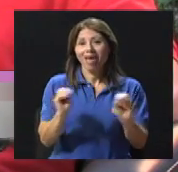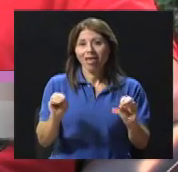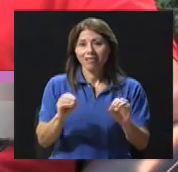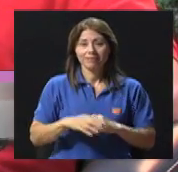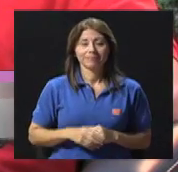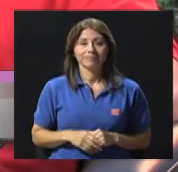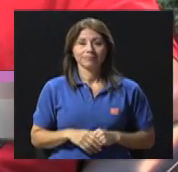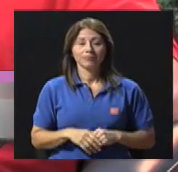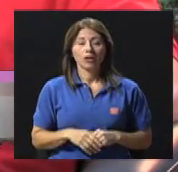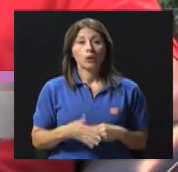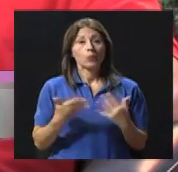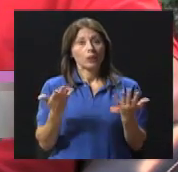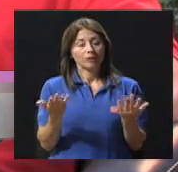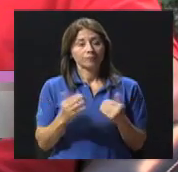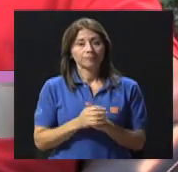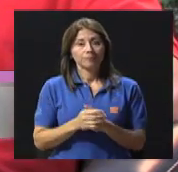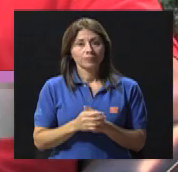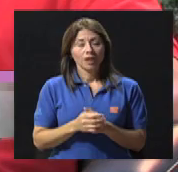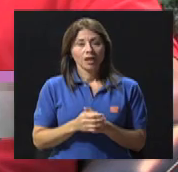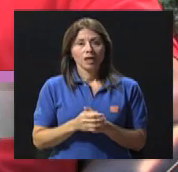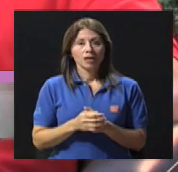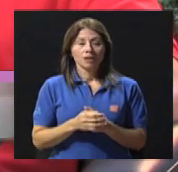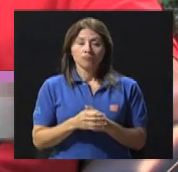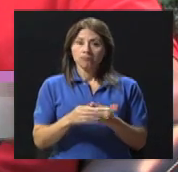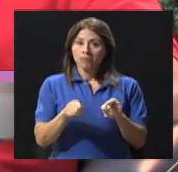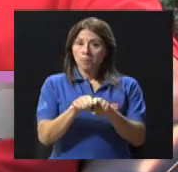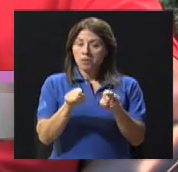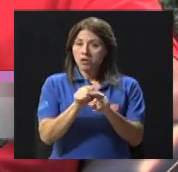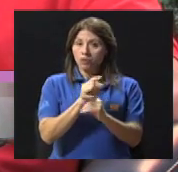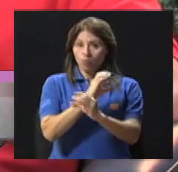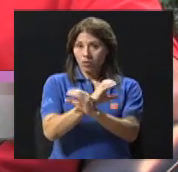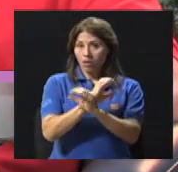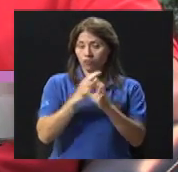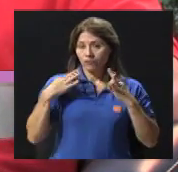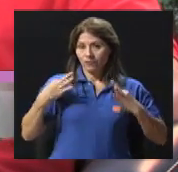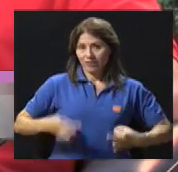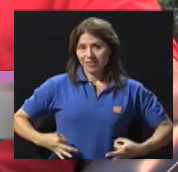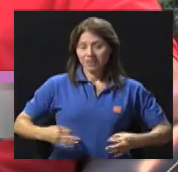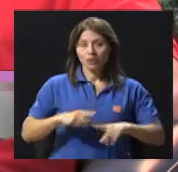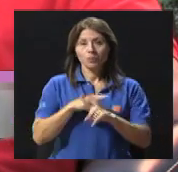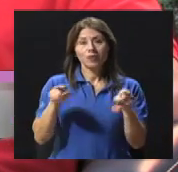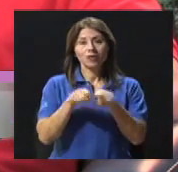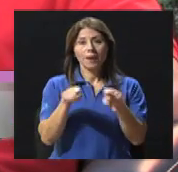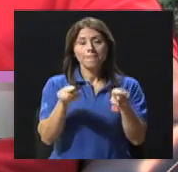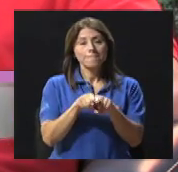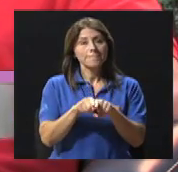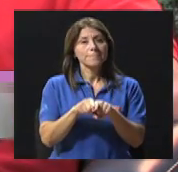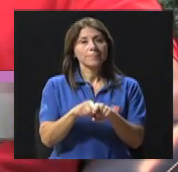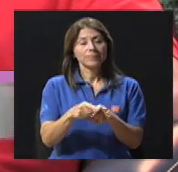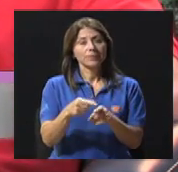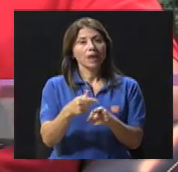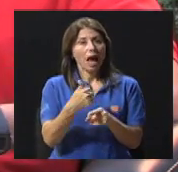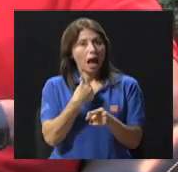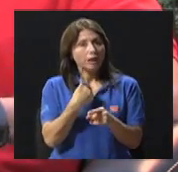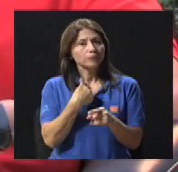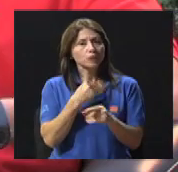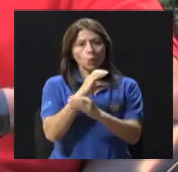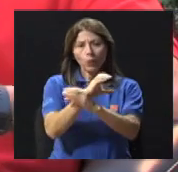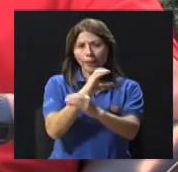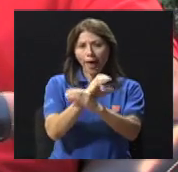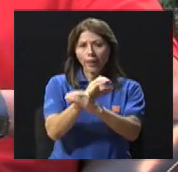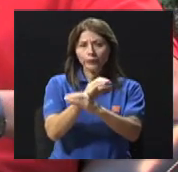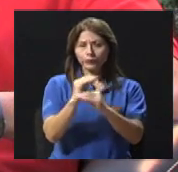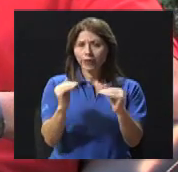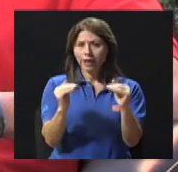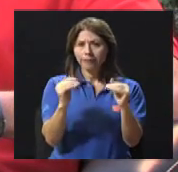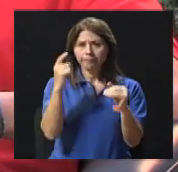cuidados físicos, ¿verdad? Pero existen cuidados, por decirlo de alguna manera, a nivel cognitivo, a nivel mental,